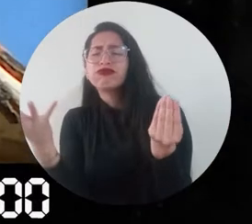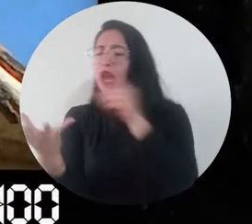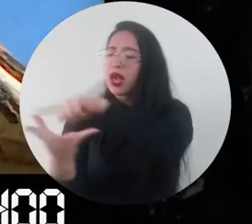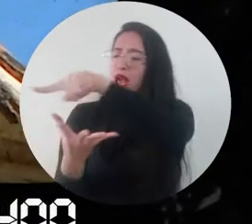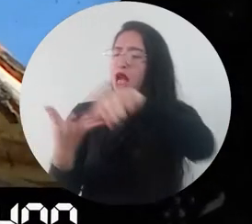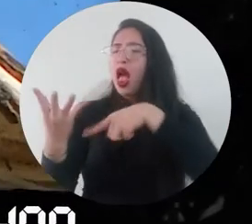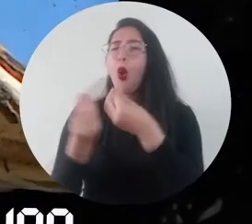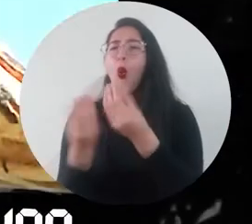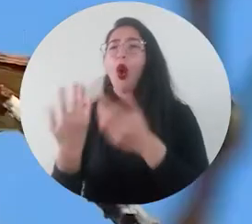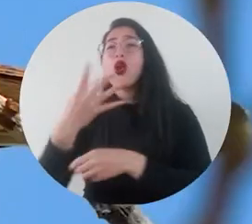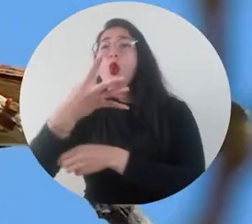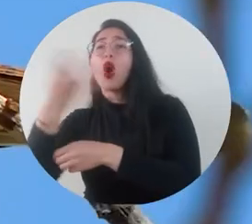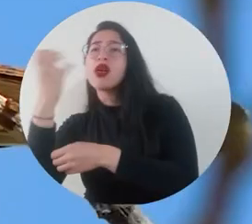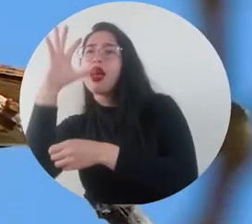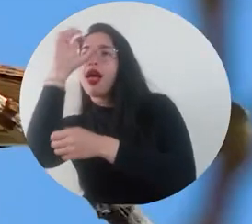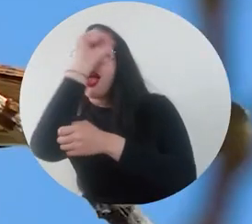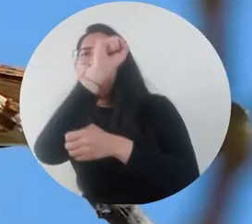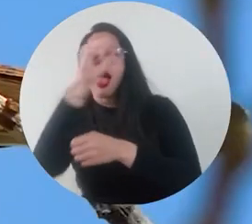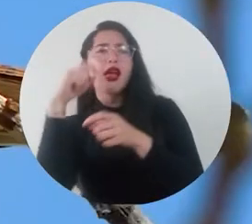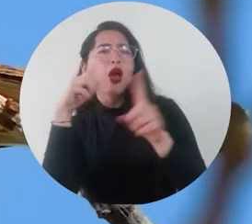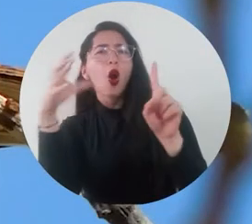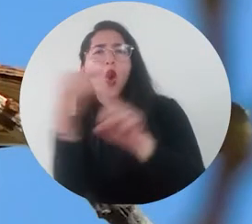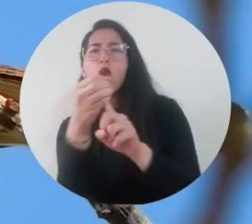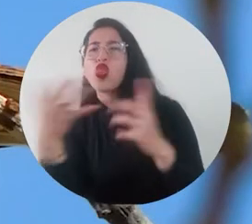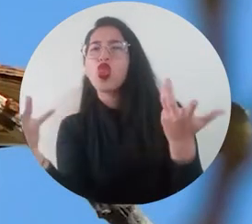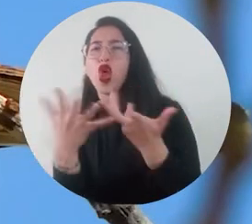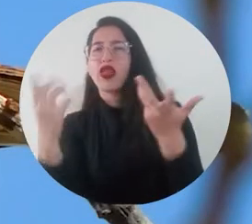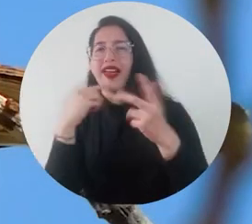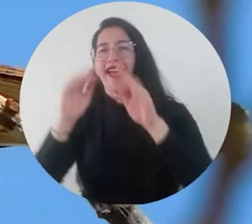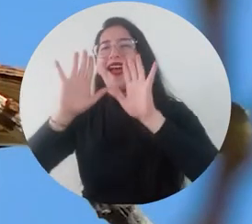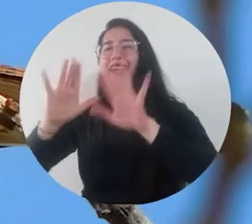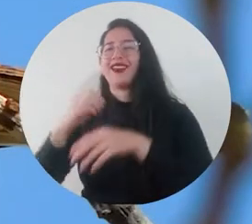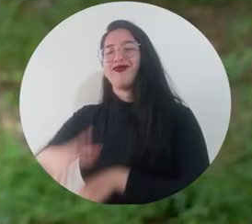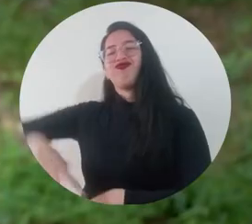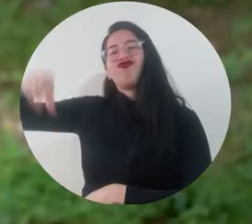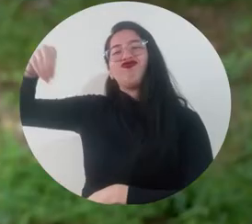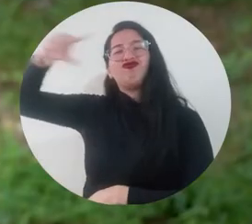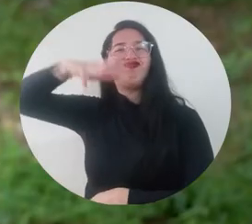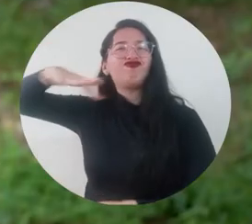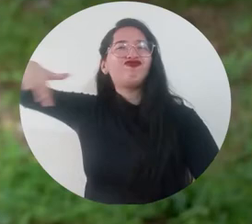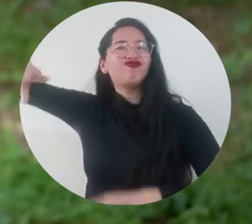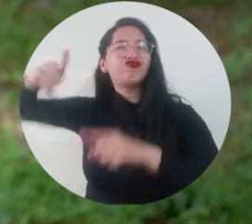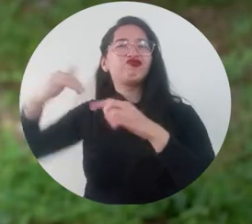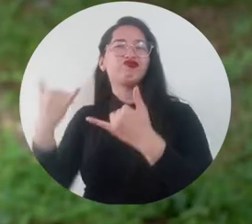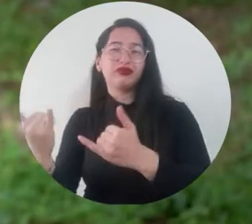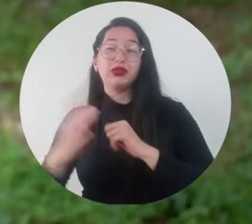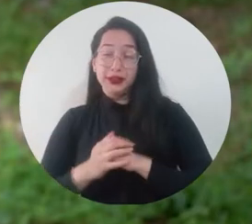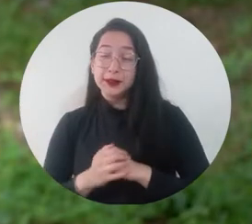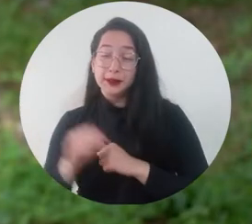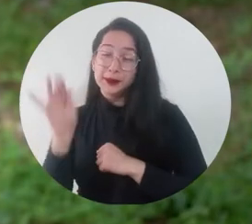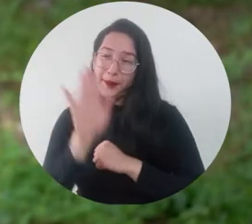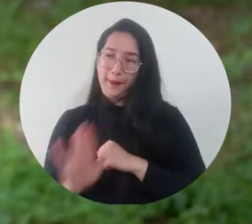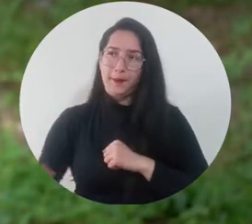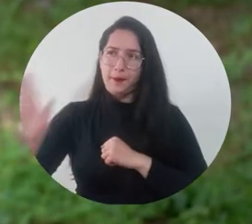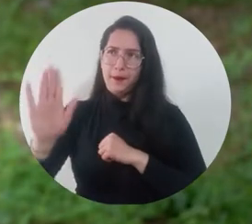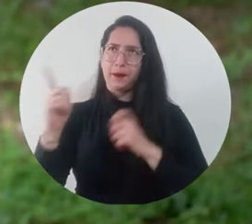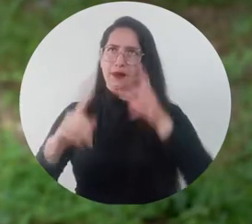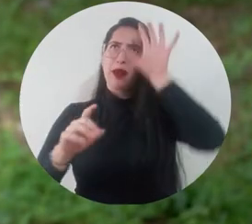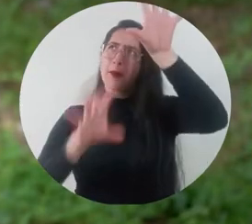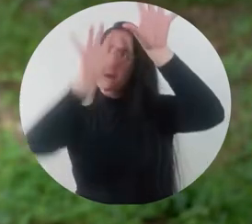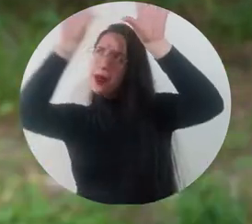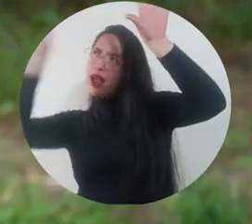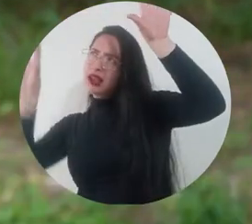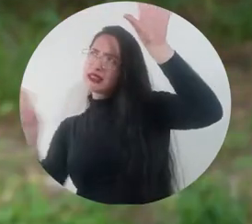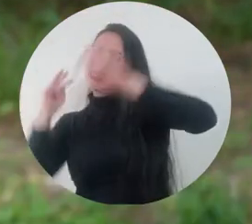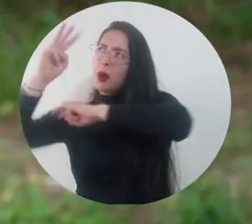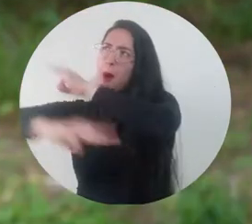de las cuales 400 fueron identificadas en el Magdalena El Global Big Day se trata de que en todos los países del